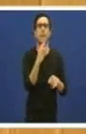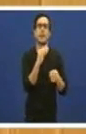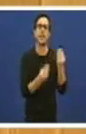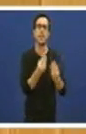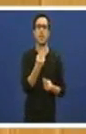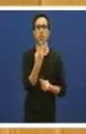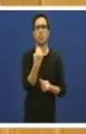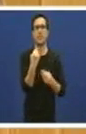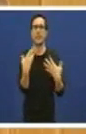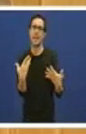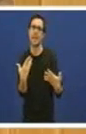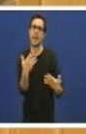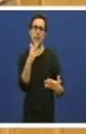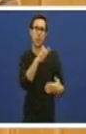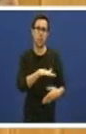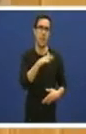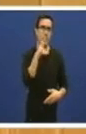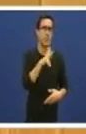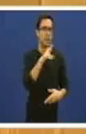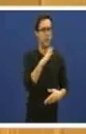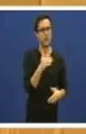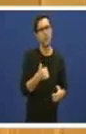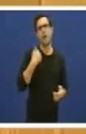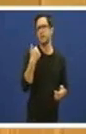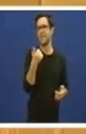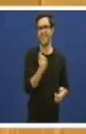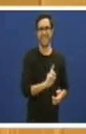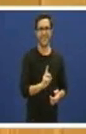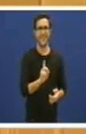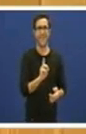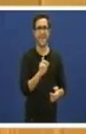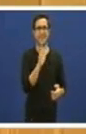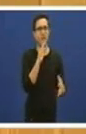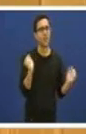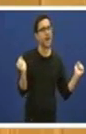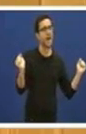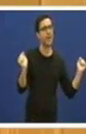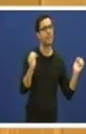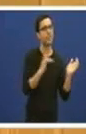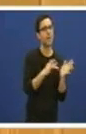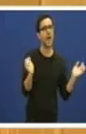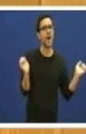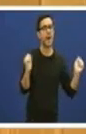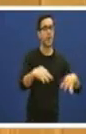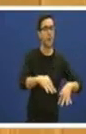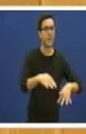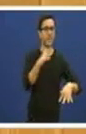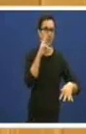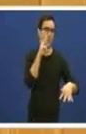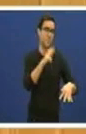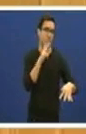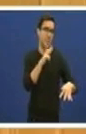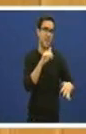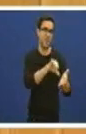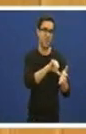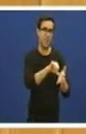non foi casual precisamente que tuvera este encontro nesta cidade porque efectivamente sabían